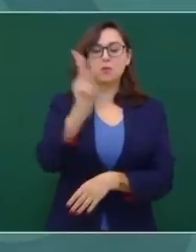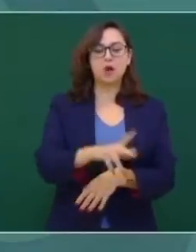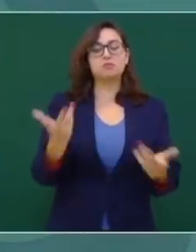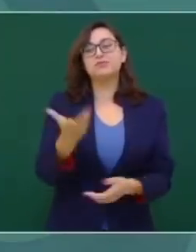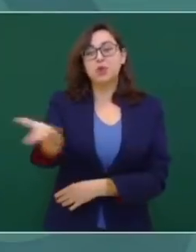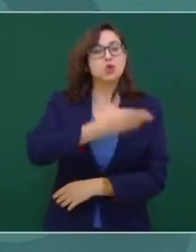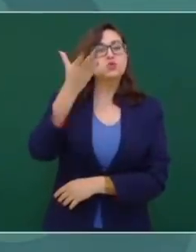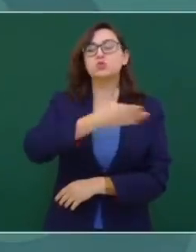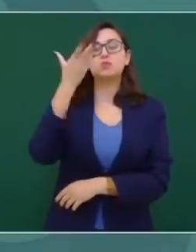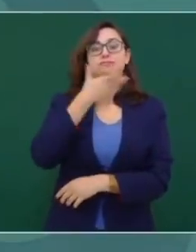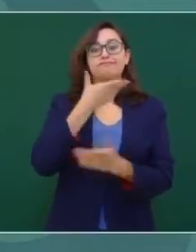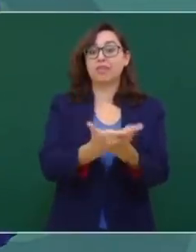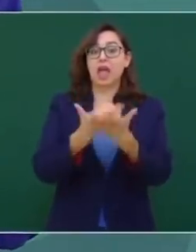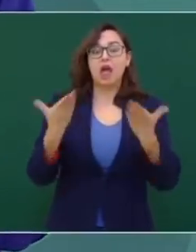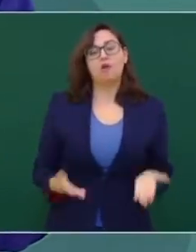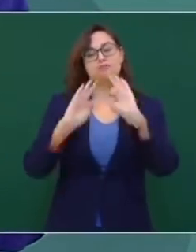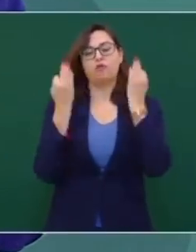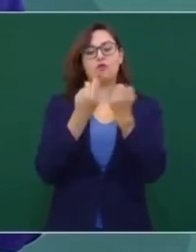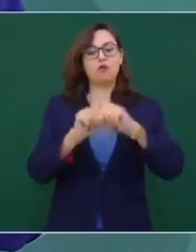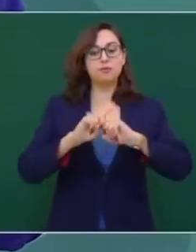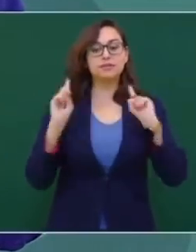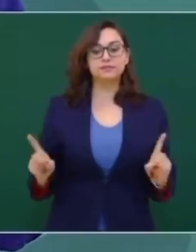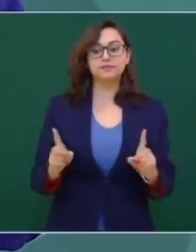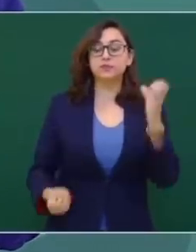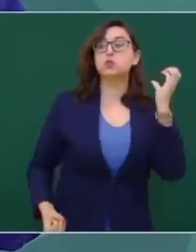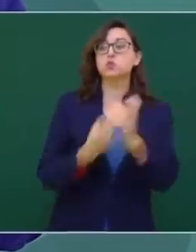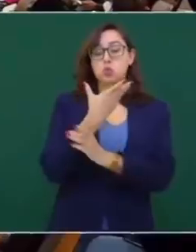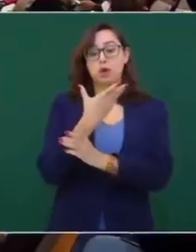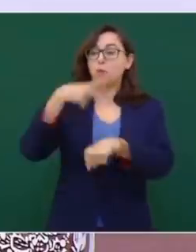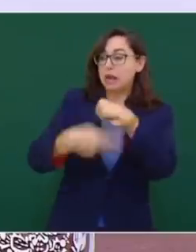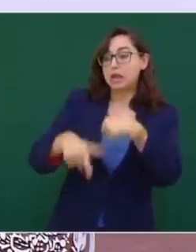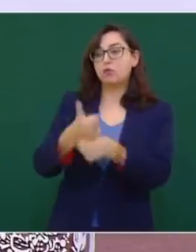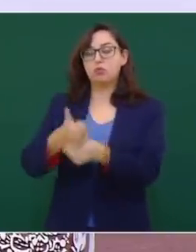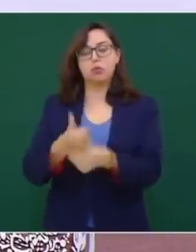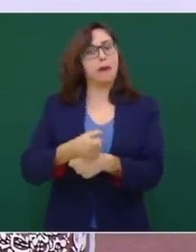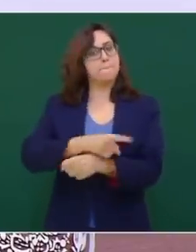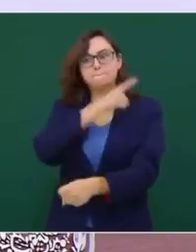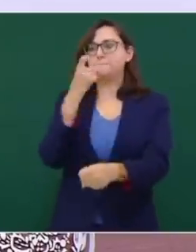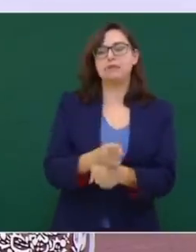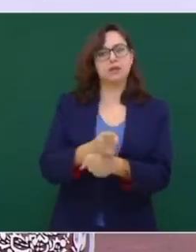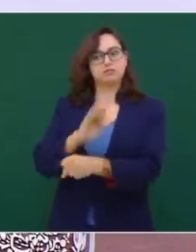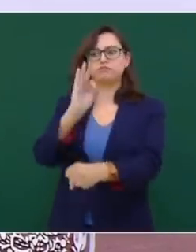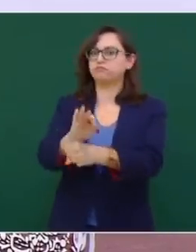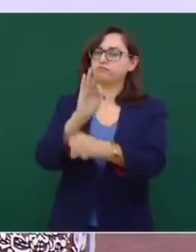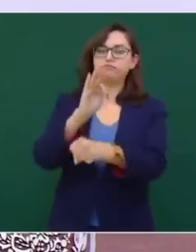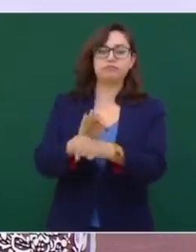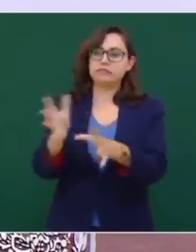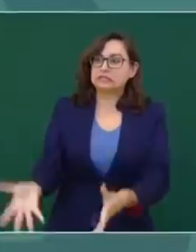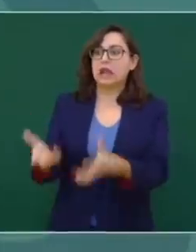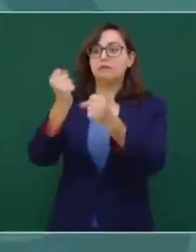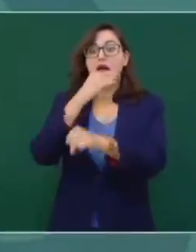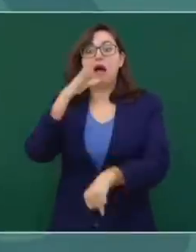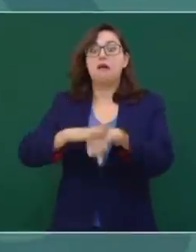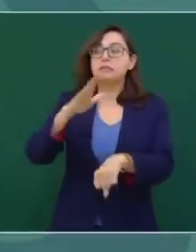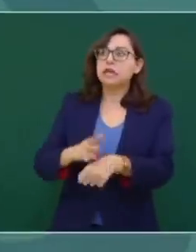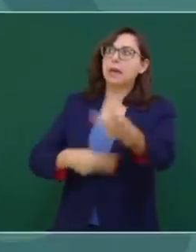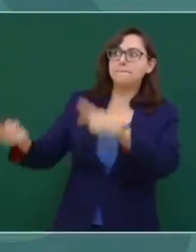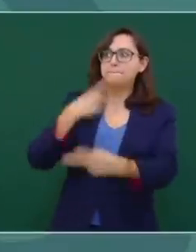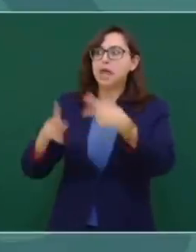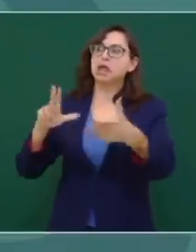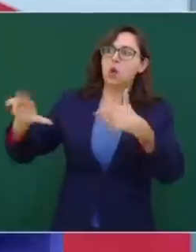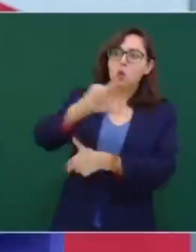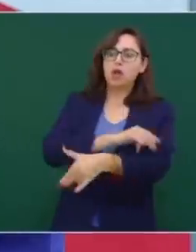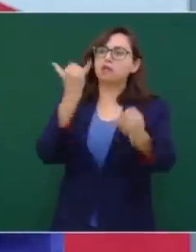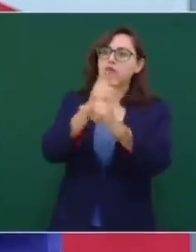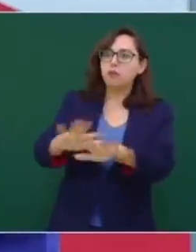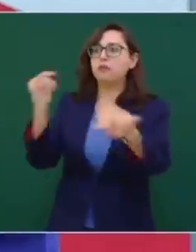ahora ya es completamente distinto. Son dos etapas, primero el auxilio, advertirles de que viene un huracán, informarles